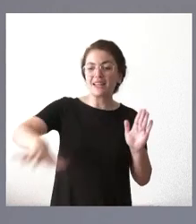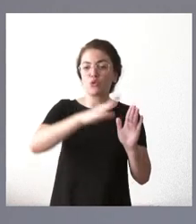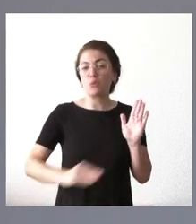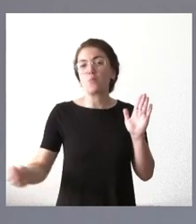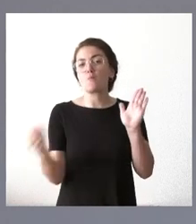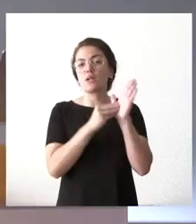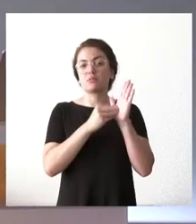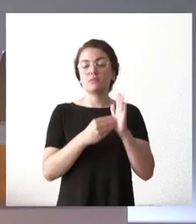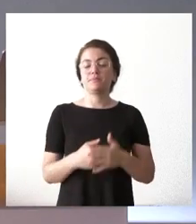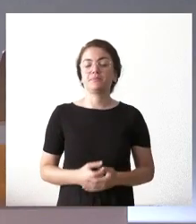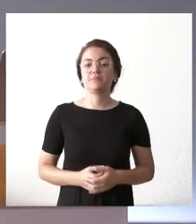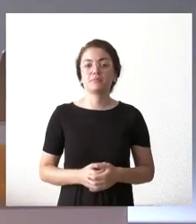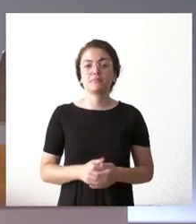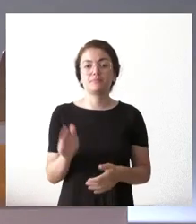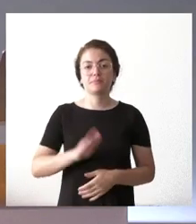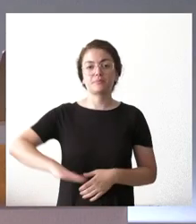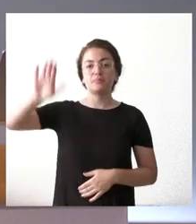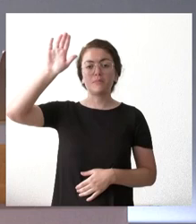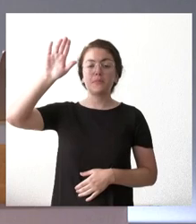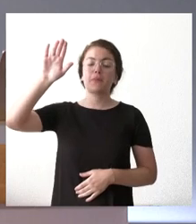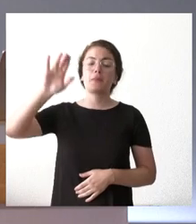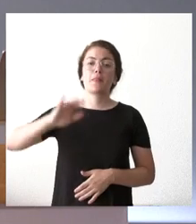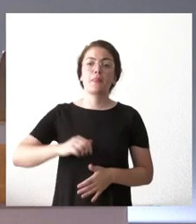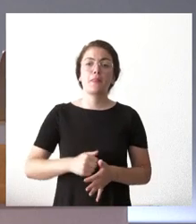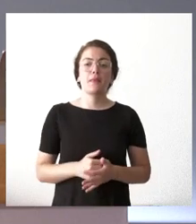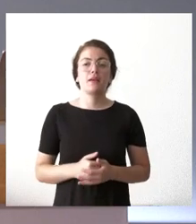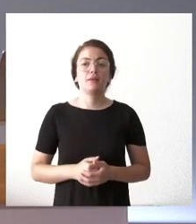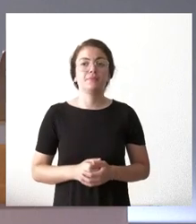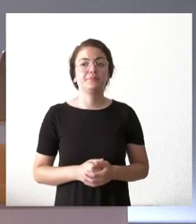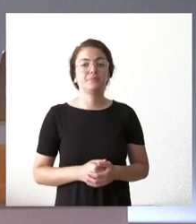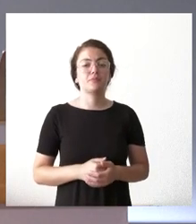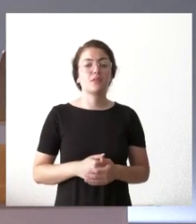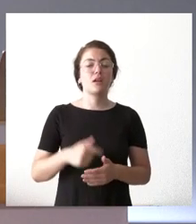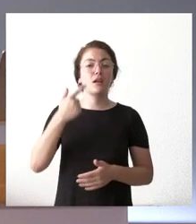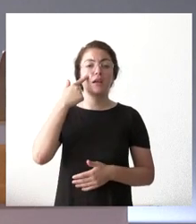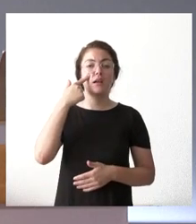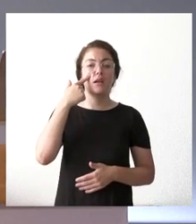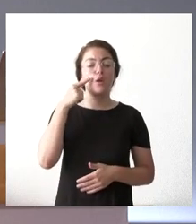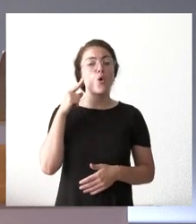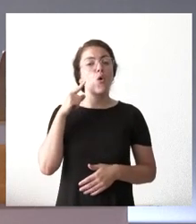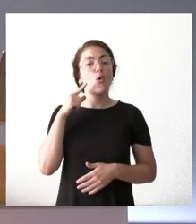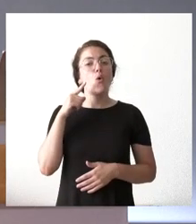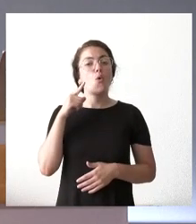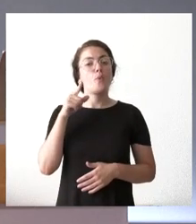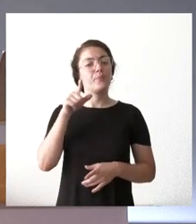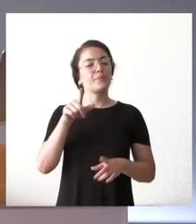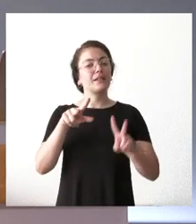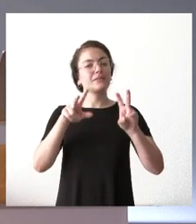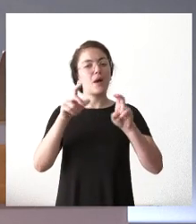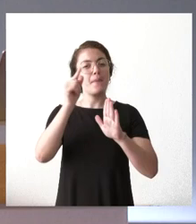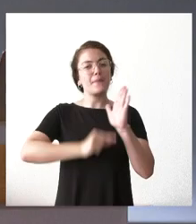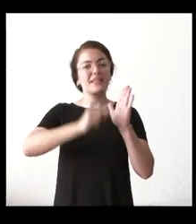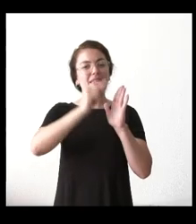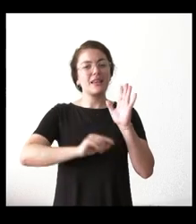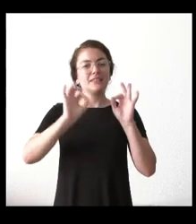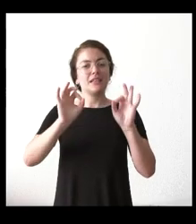dos nuevas zonas. Sí, consejero. Sí. ¿Cuándo conocieron ustedes esas medidas de los consejeros de Vox?